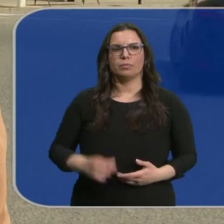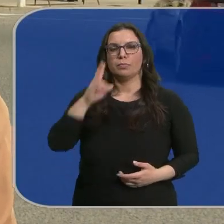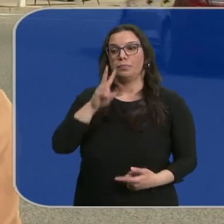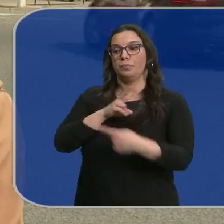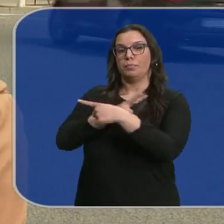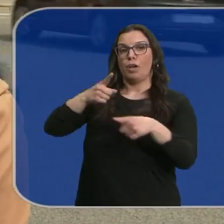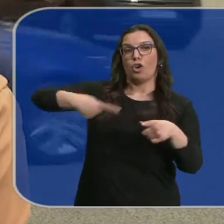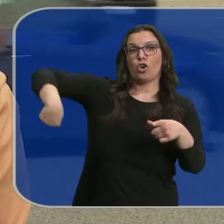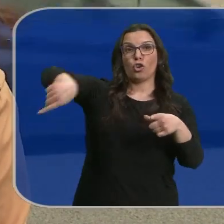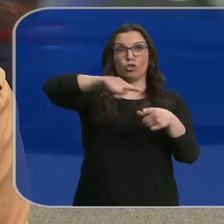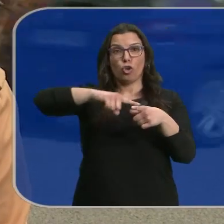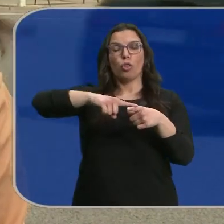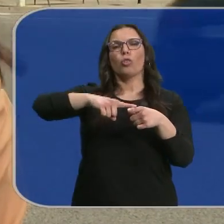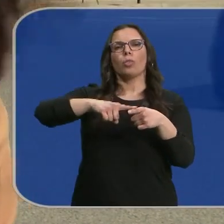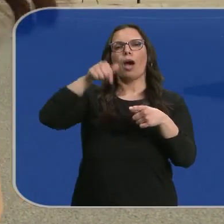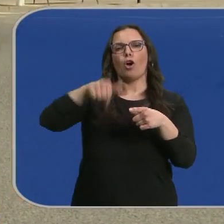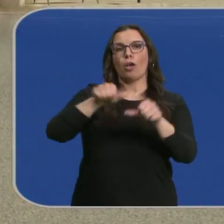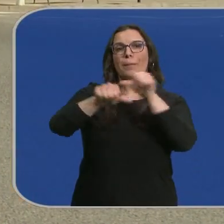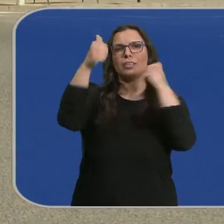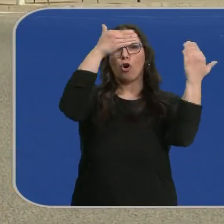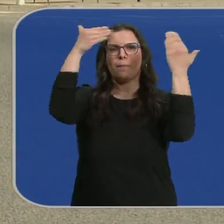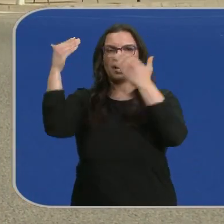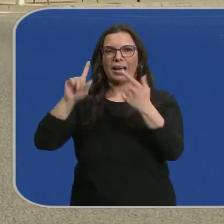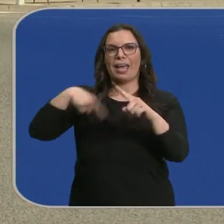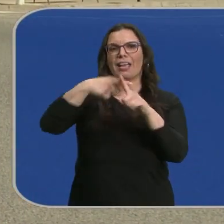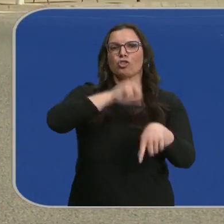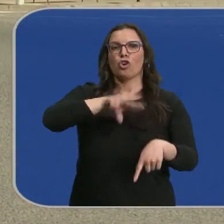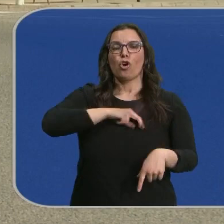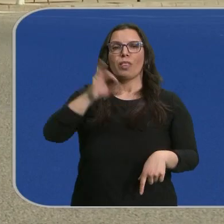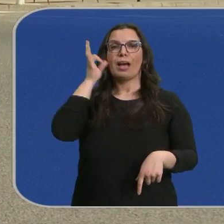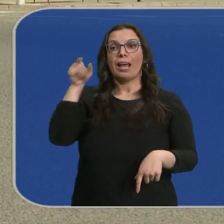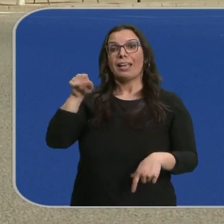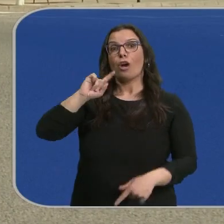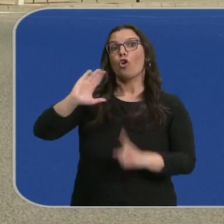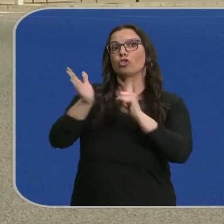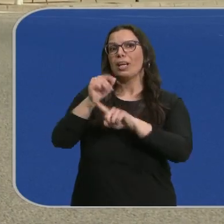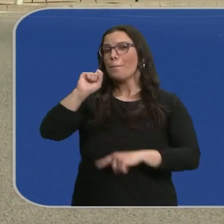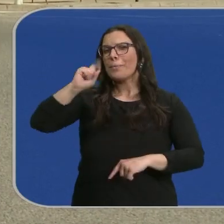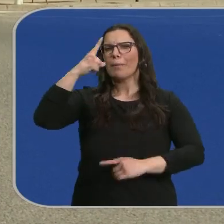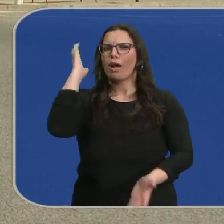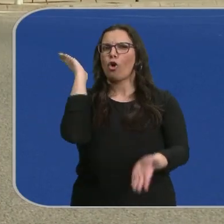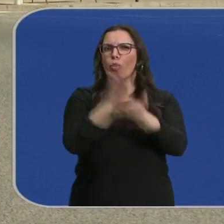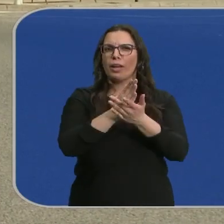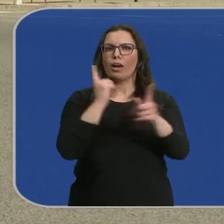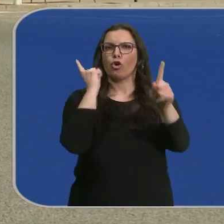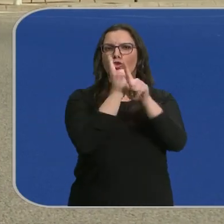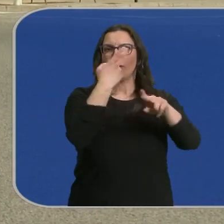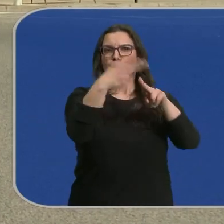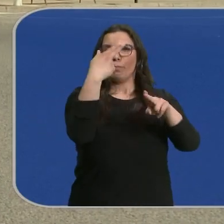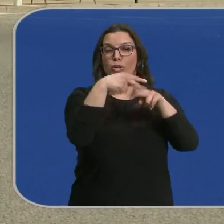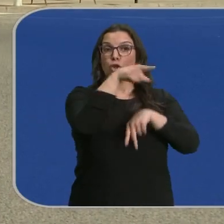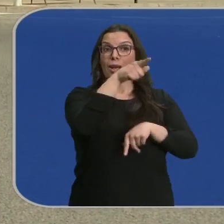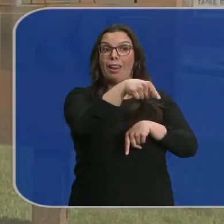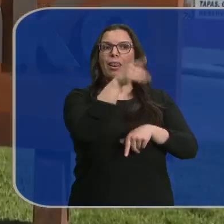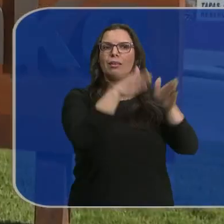Esta rotonda homenajea desde hoy a Nevenka Fernández, la ex concejala que consiguió la primera condena contra un cargo político, el que por